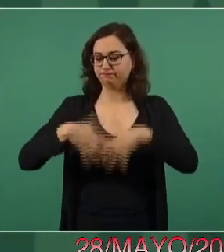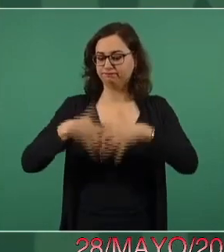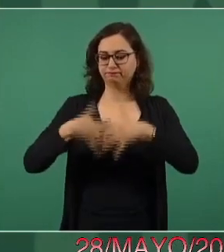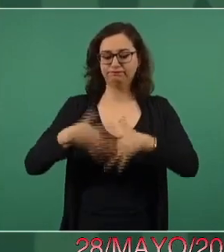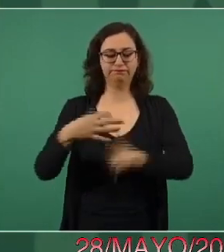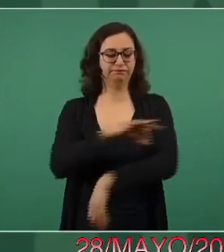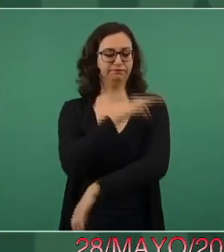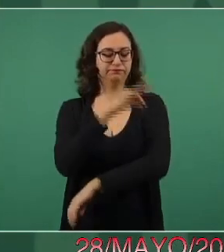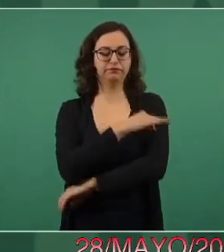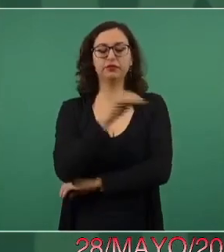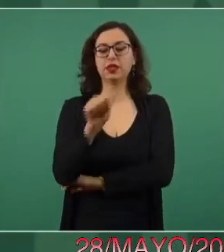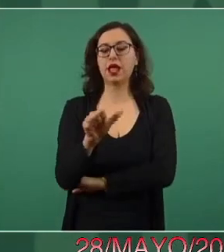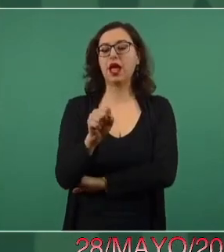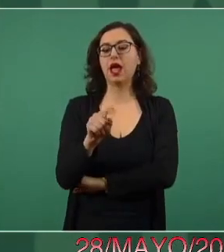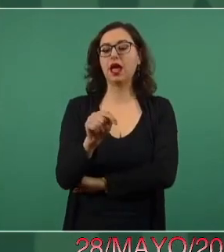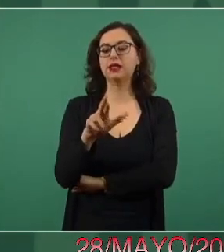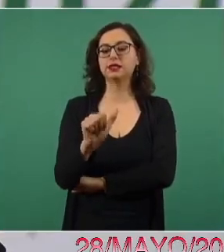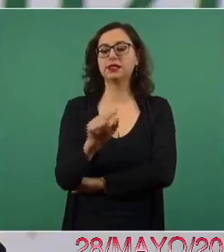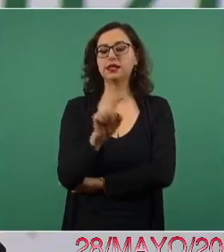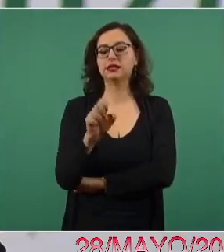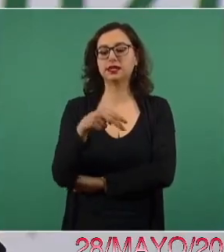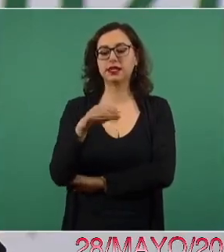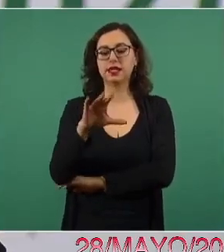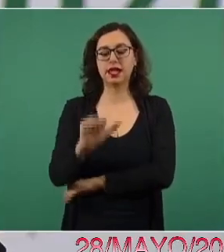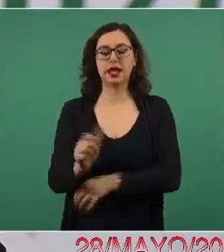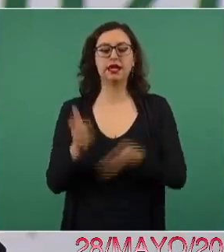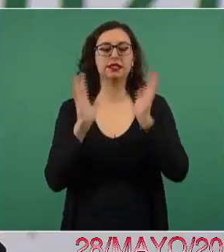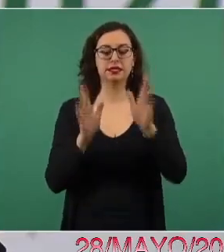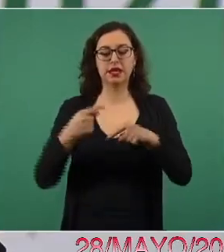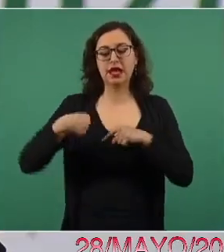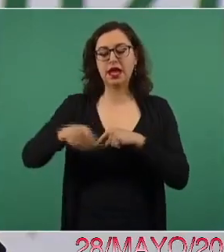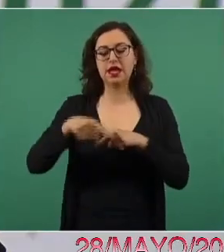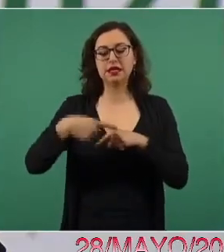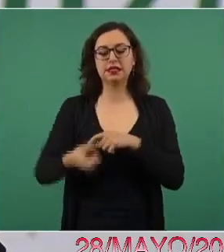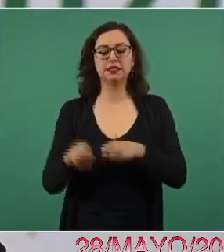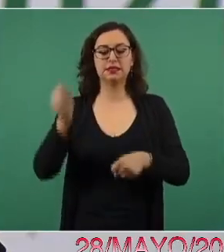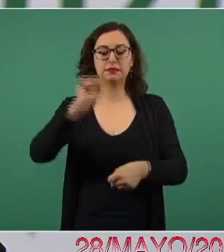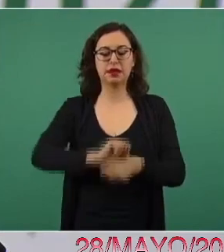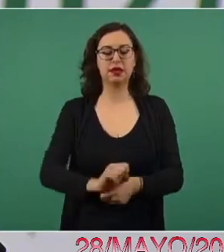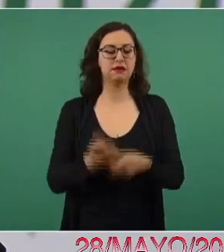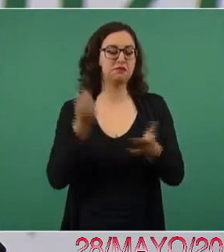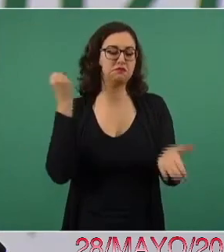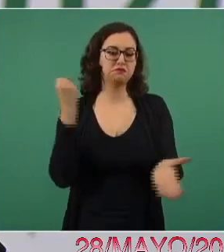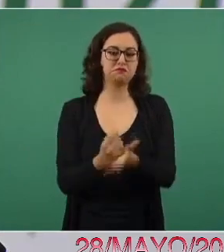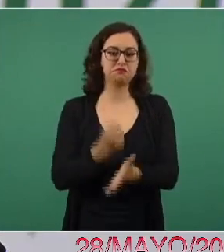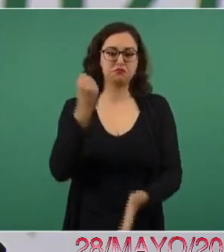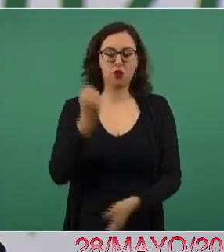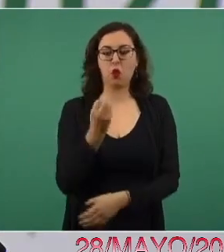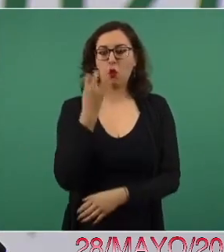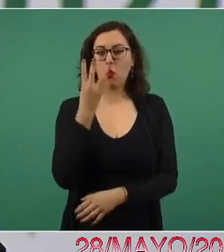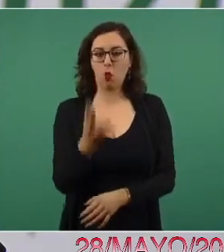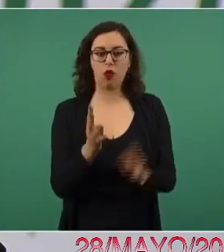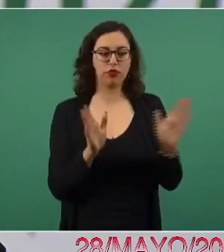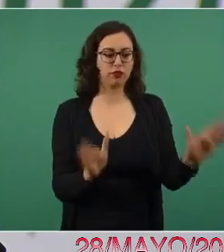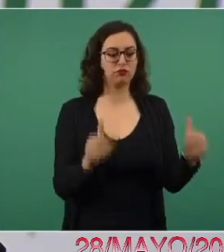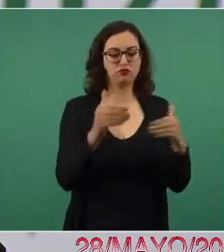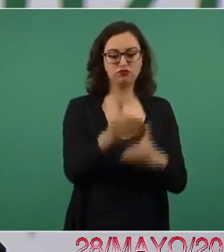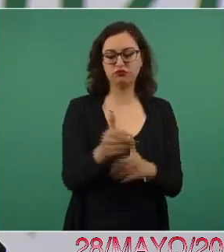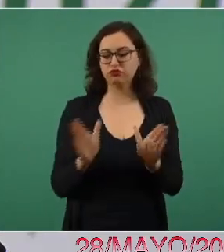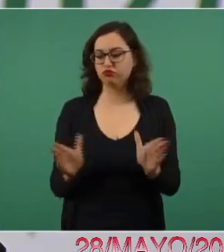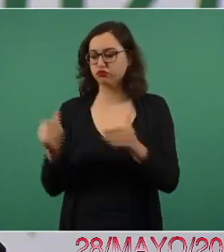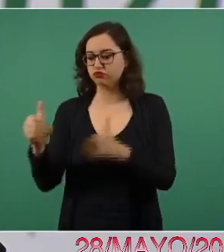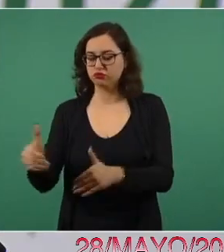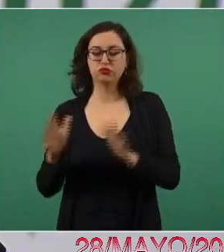esta semana ya se liberan por parte de AstraZeneca los primeros cuatro lotes. Ya está la cadena de producción instalada.